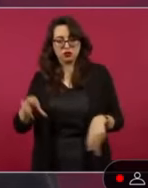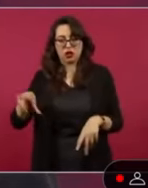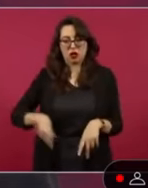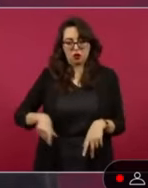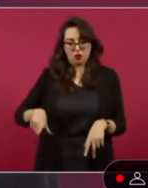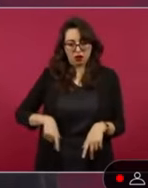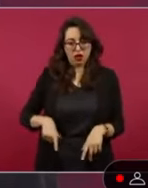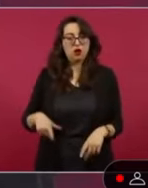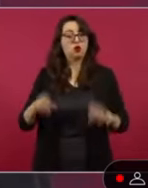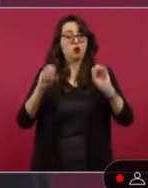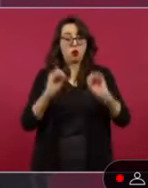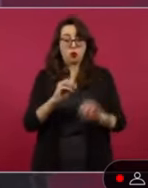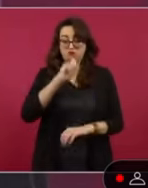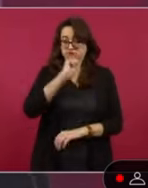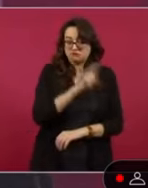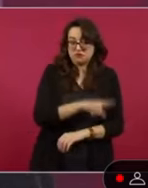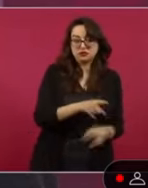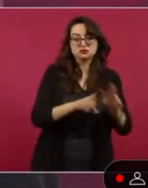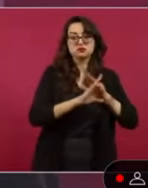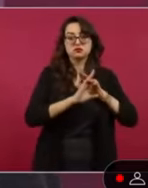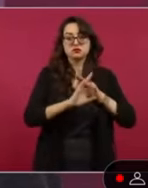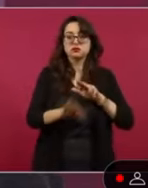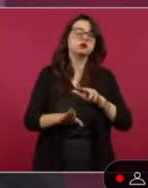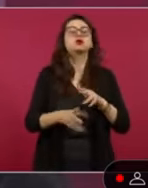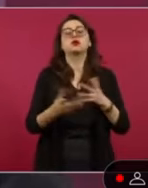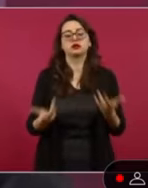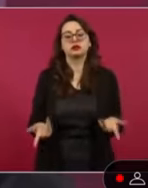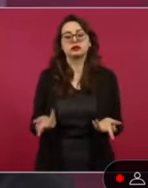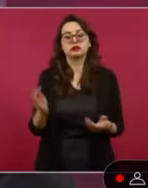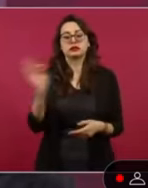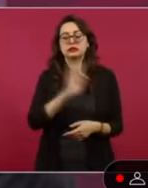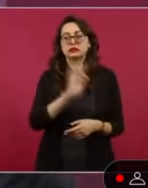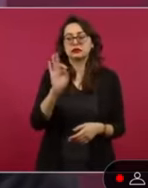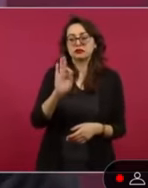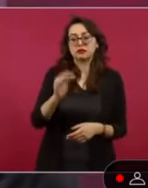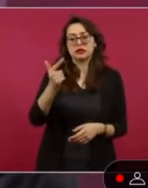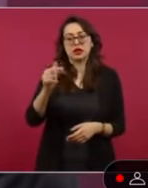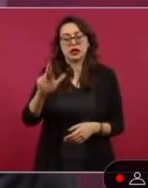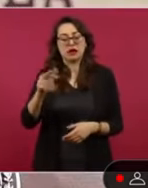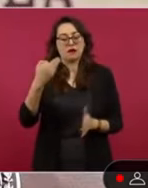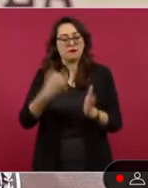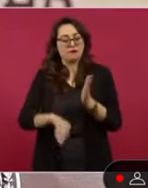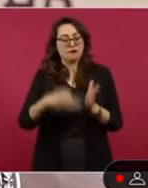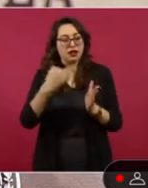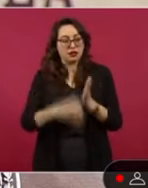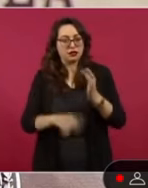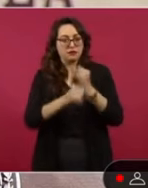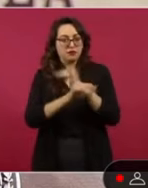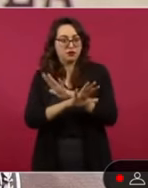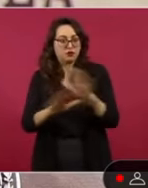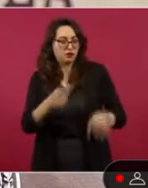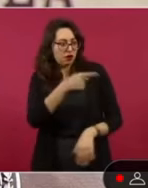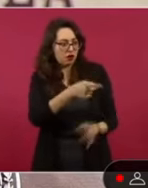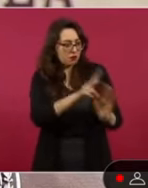los mismos migrantes, que al día de hoy no conoce la autoridad y todo ciudadano que tenga